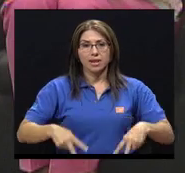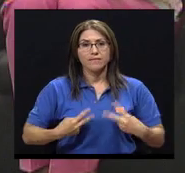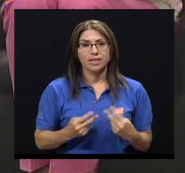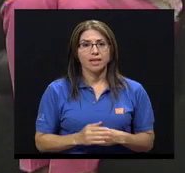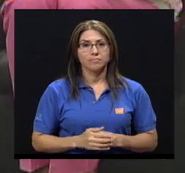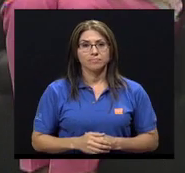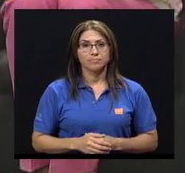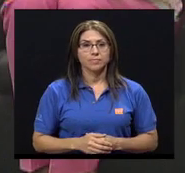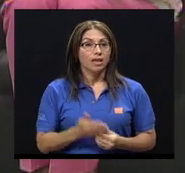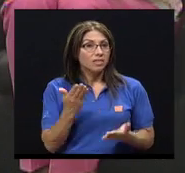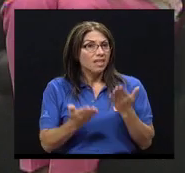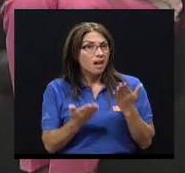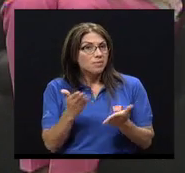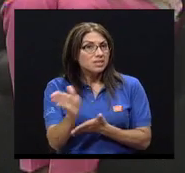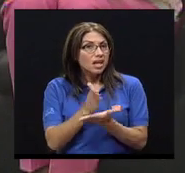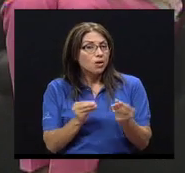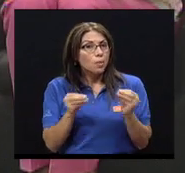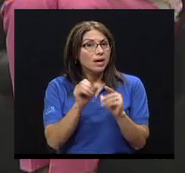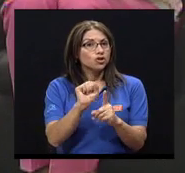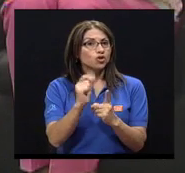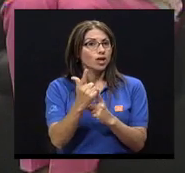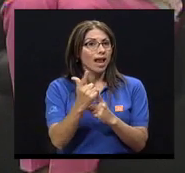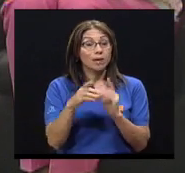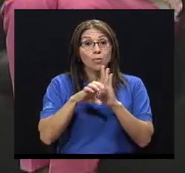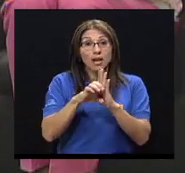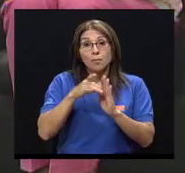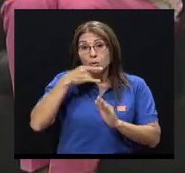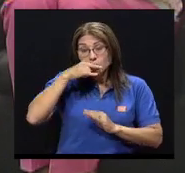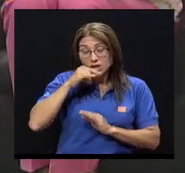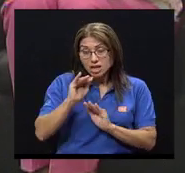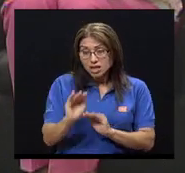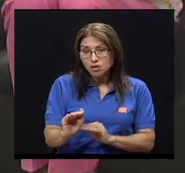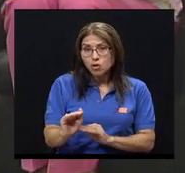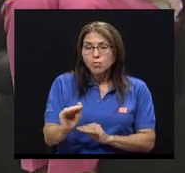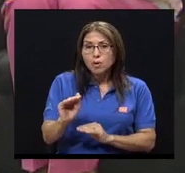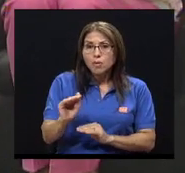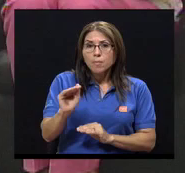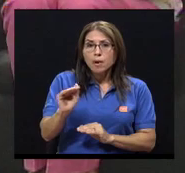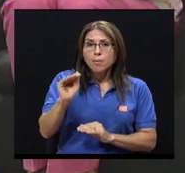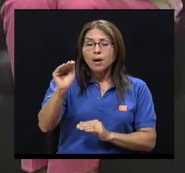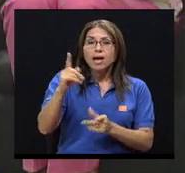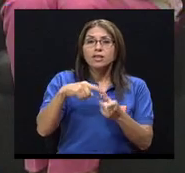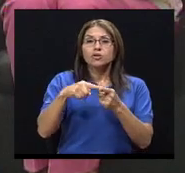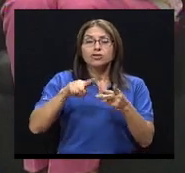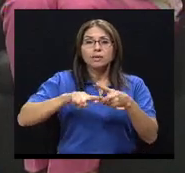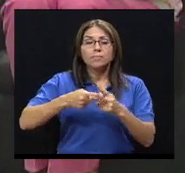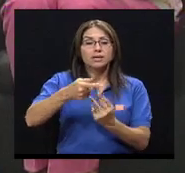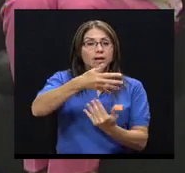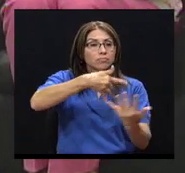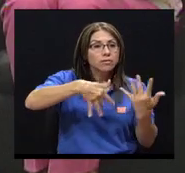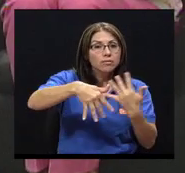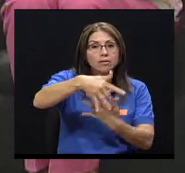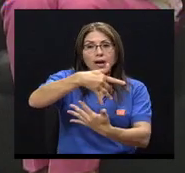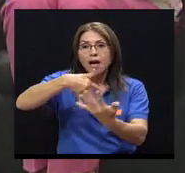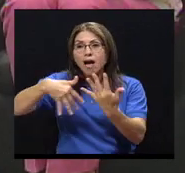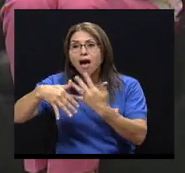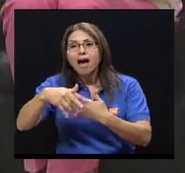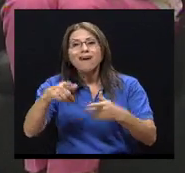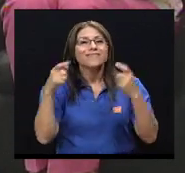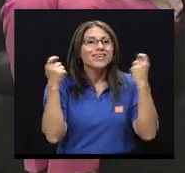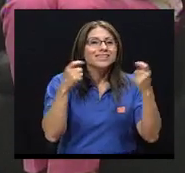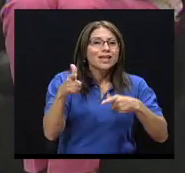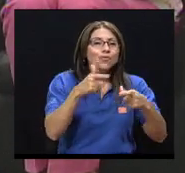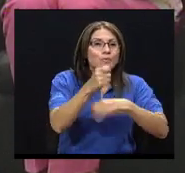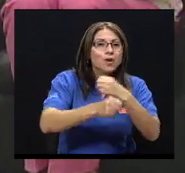más social, me imagino que a medida que el niño va creciendo, pues se va introduciendo en ciertos círculos. Y ciertos círculos sociales, que se yo,